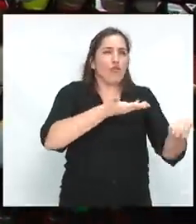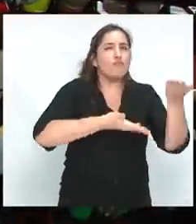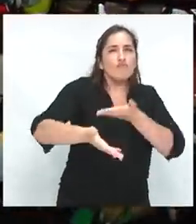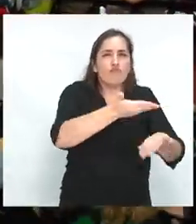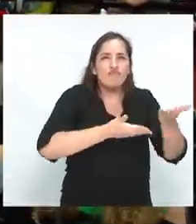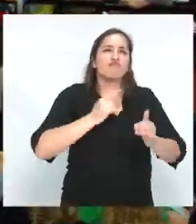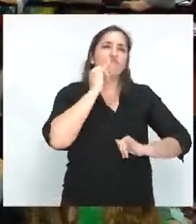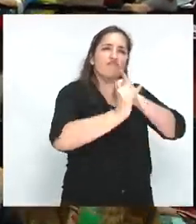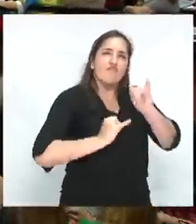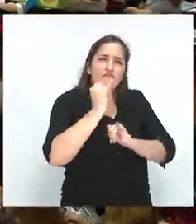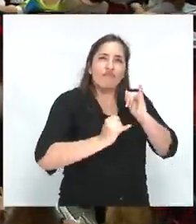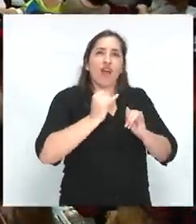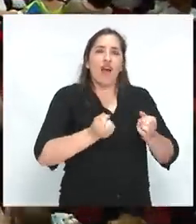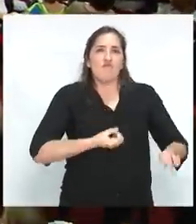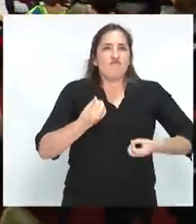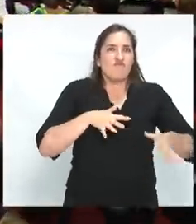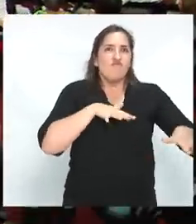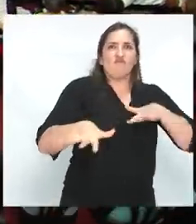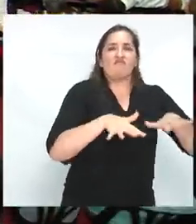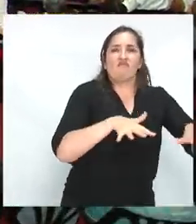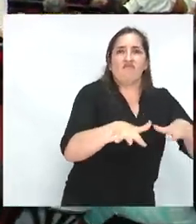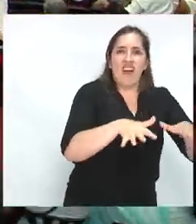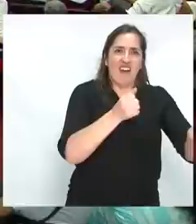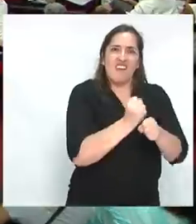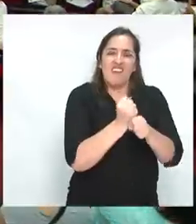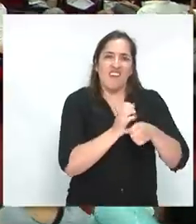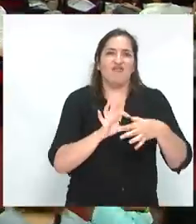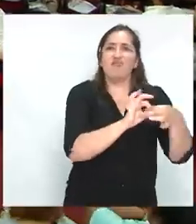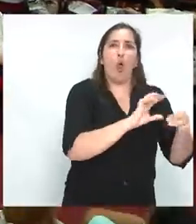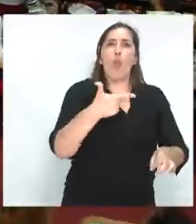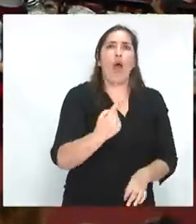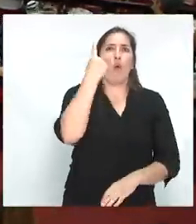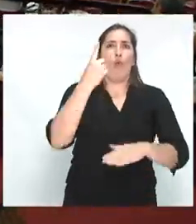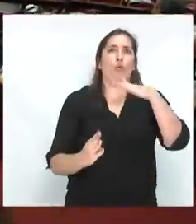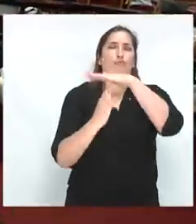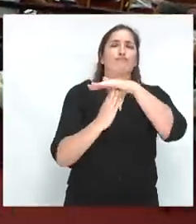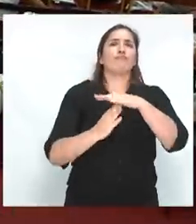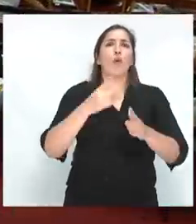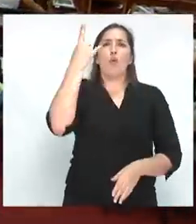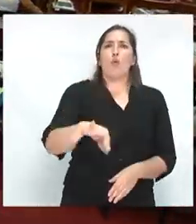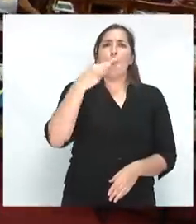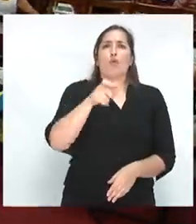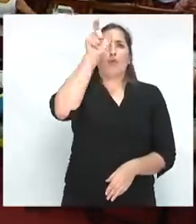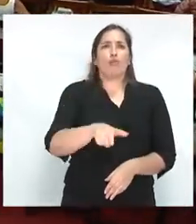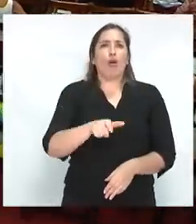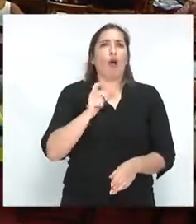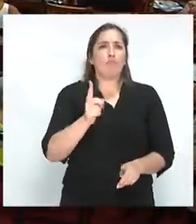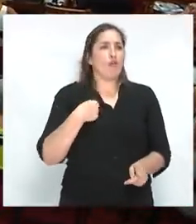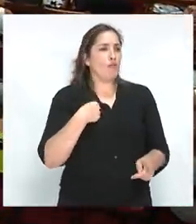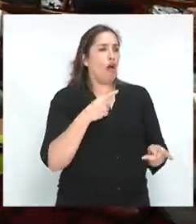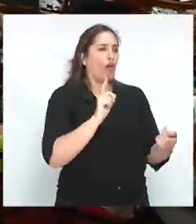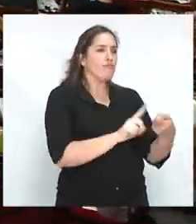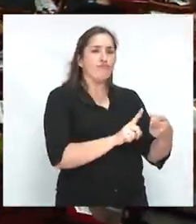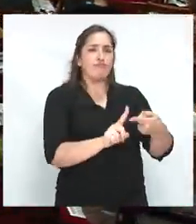de narrativas movilizadoras, pero en todo caso no hay un sujeto de vanguardia, un único sujeto articulador.